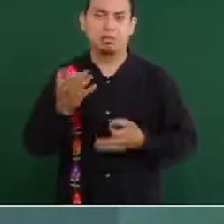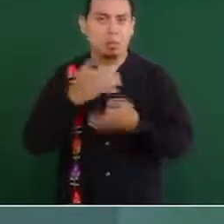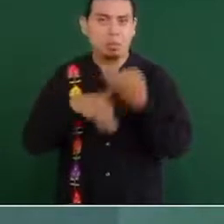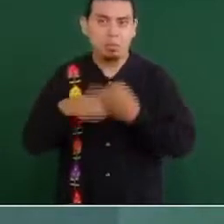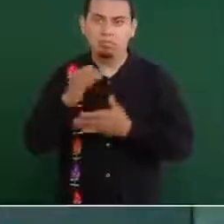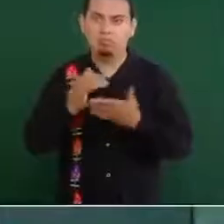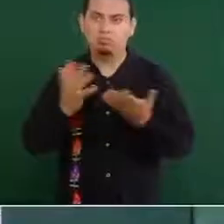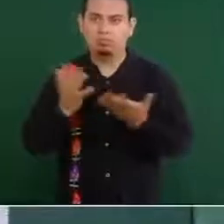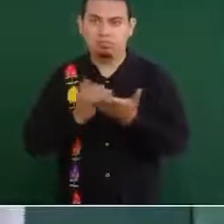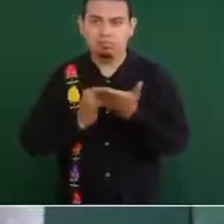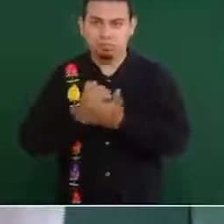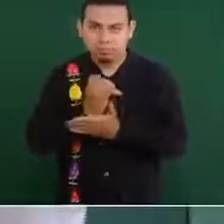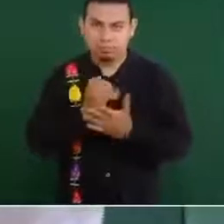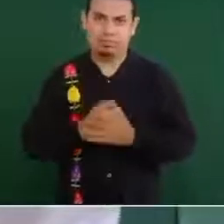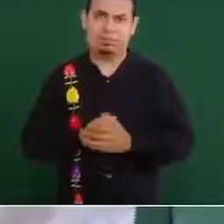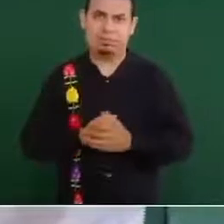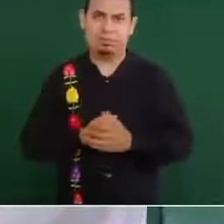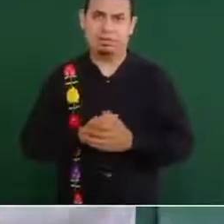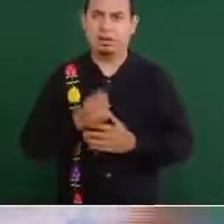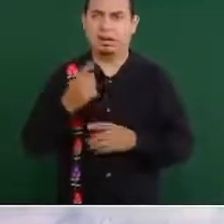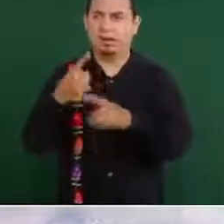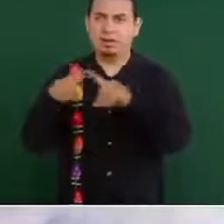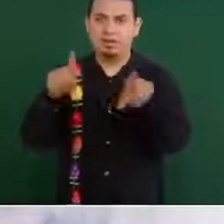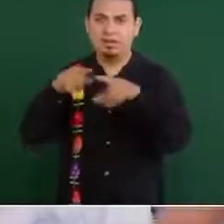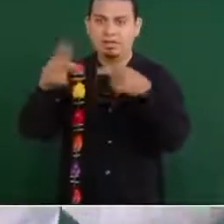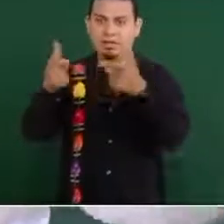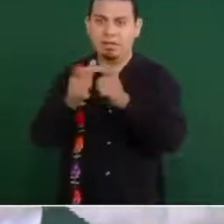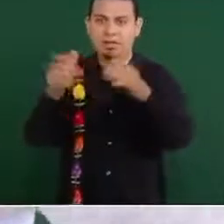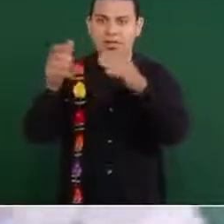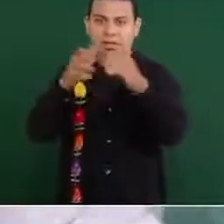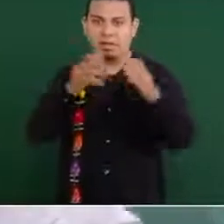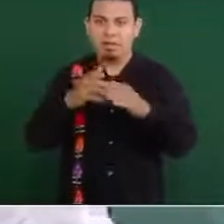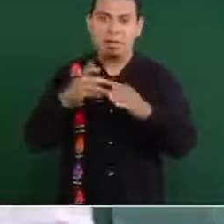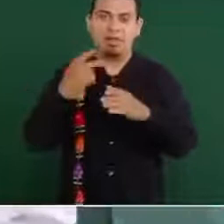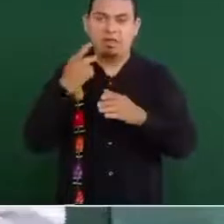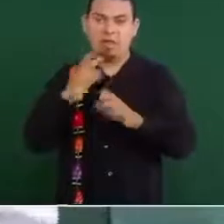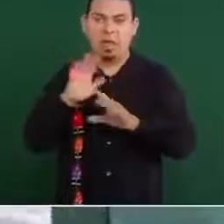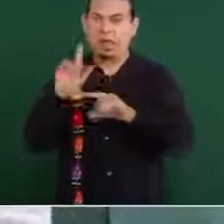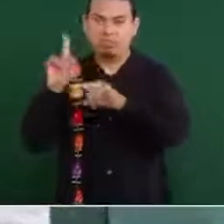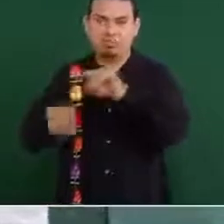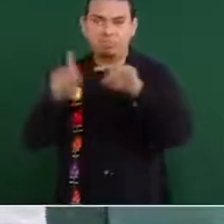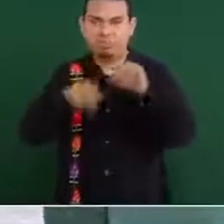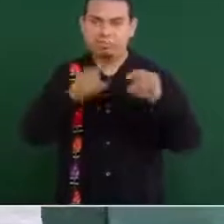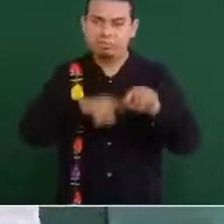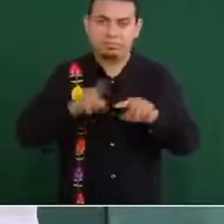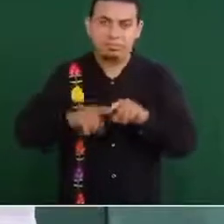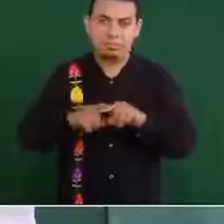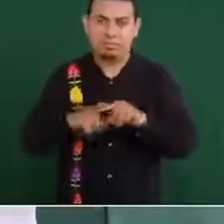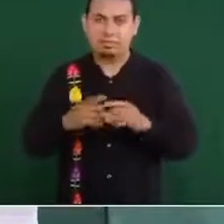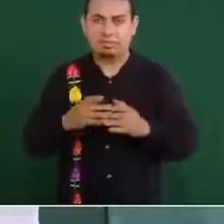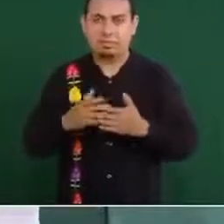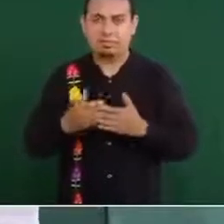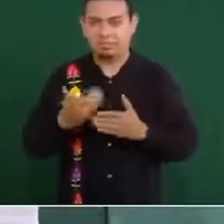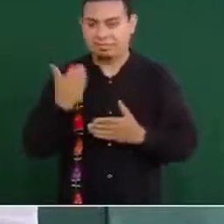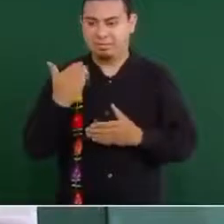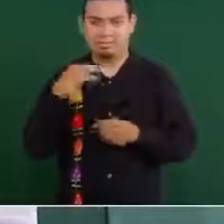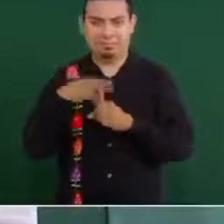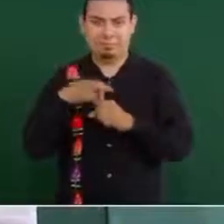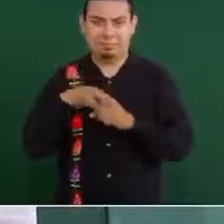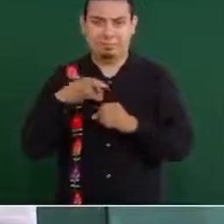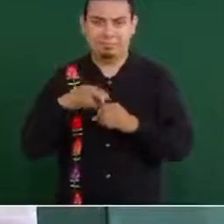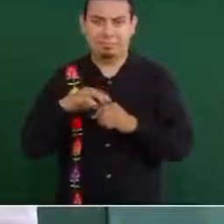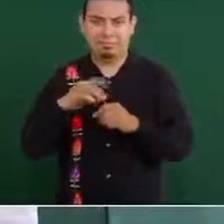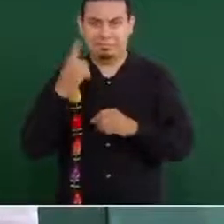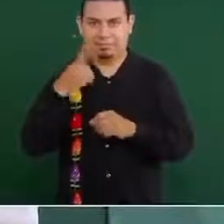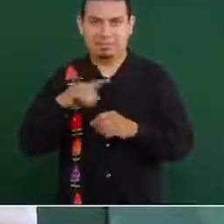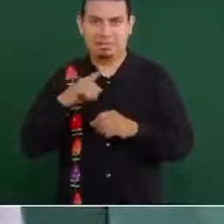Lo acabamos de constatar en las pasadas elecciones. Entonces,